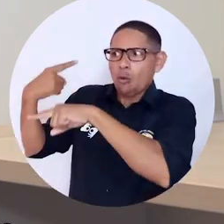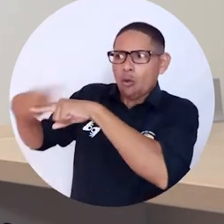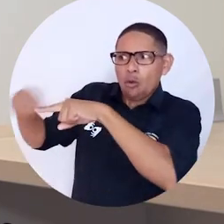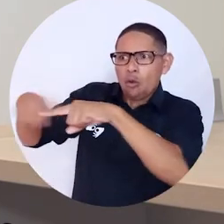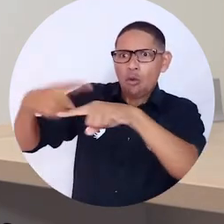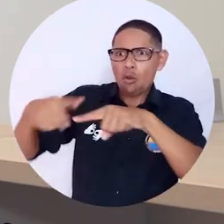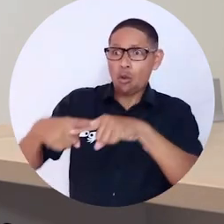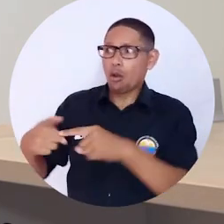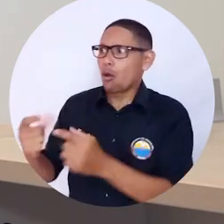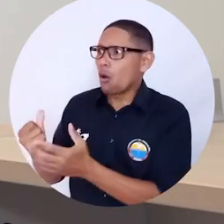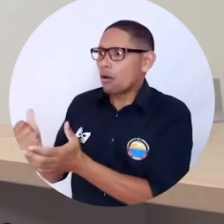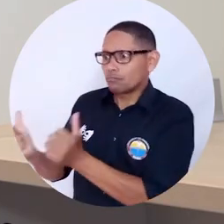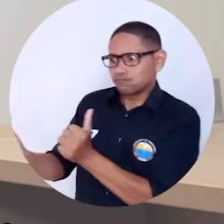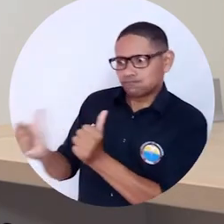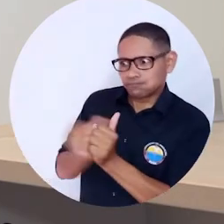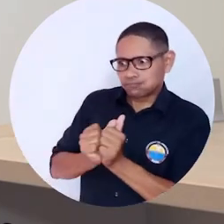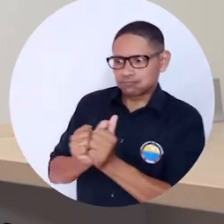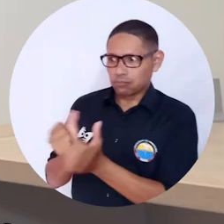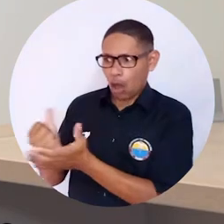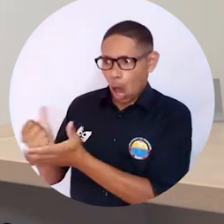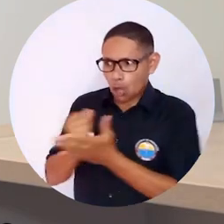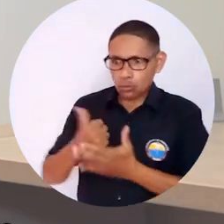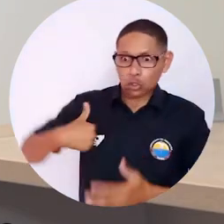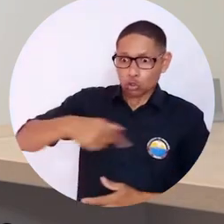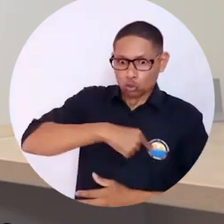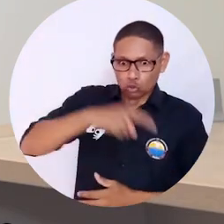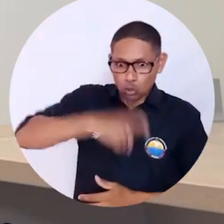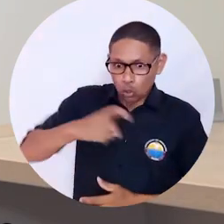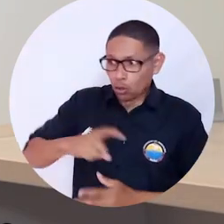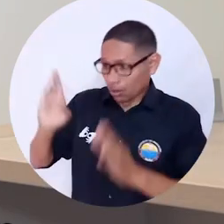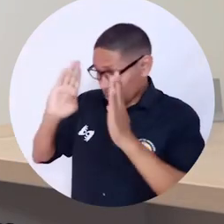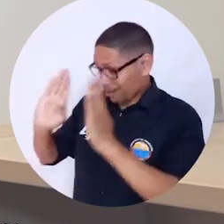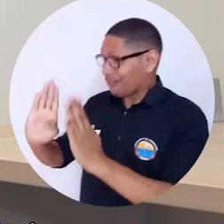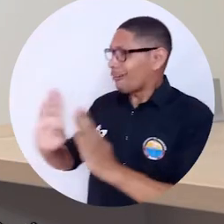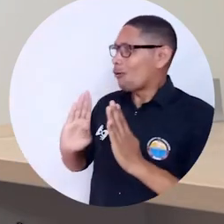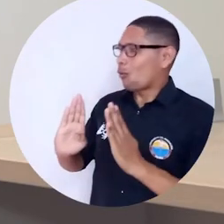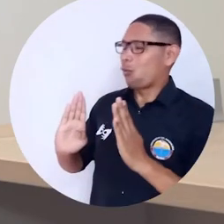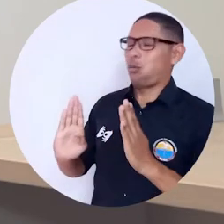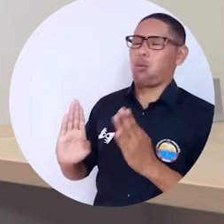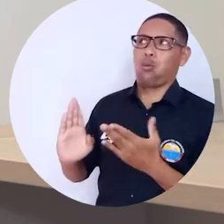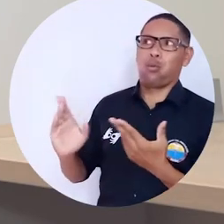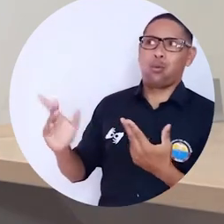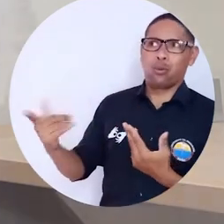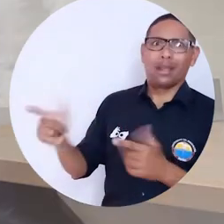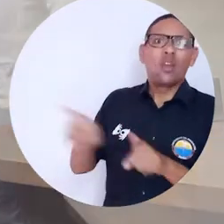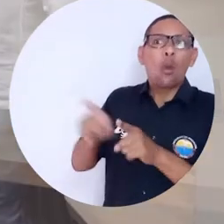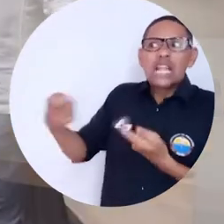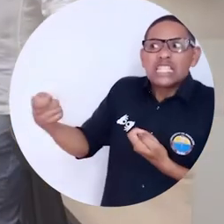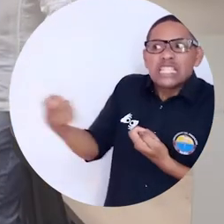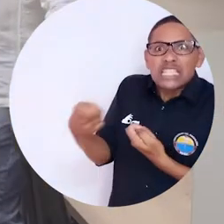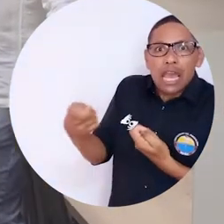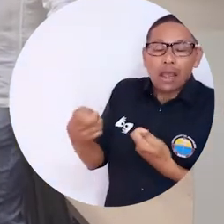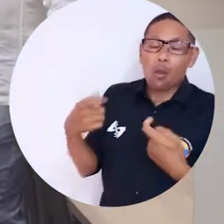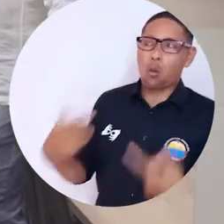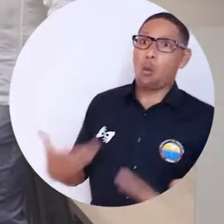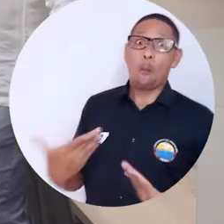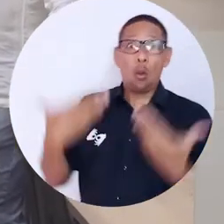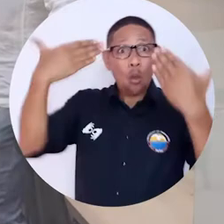están cerca, pendientes de nuestras necesidades y esa cercanía es evidente y